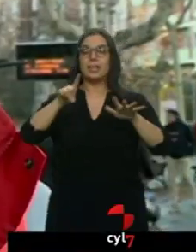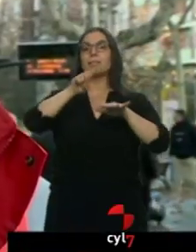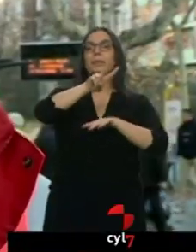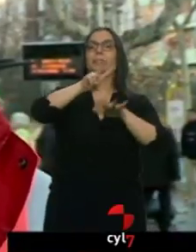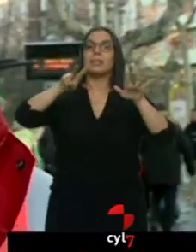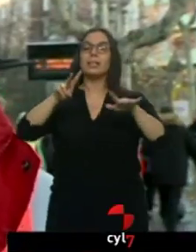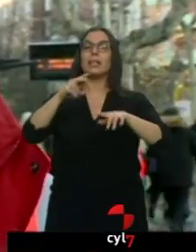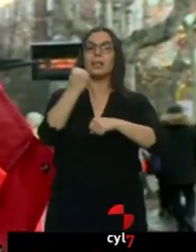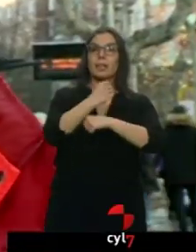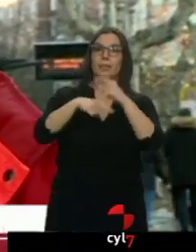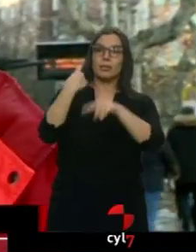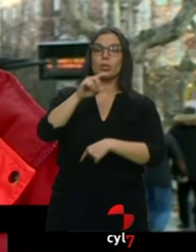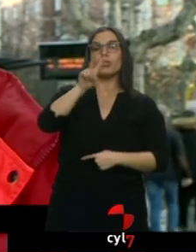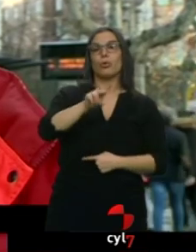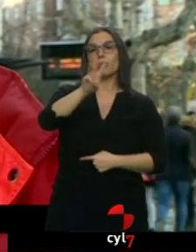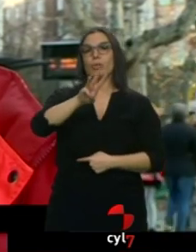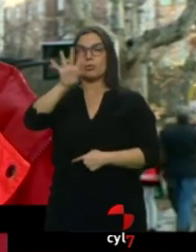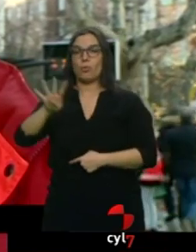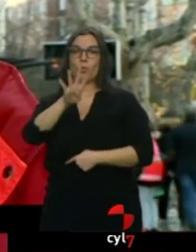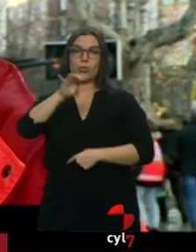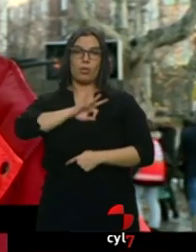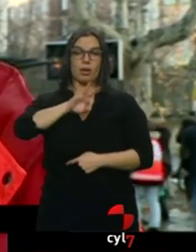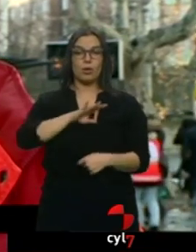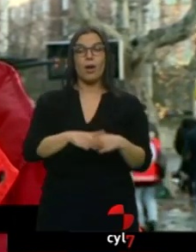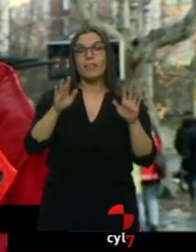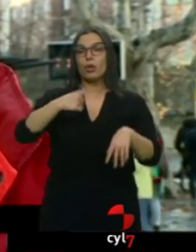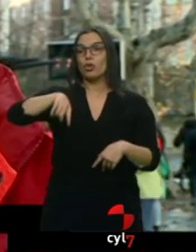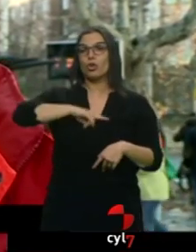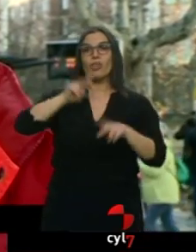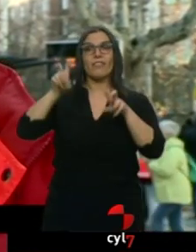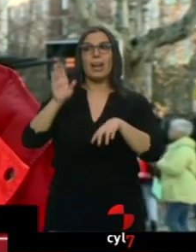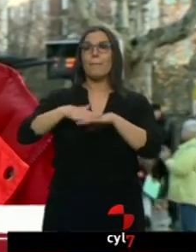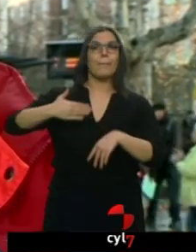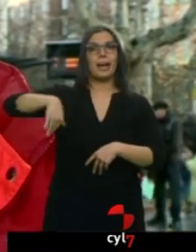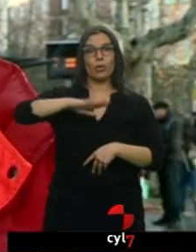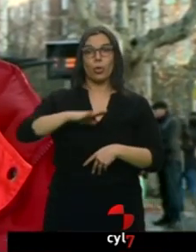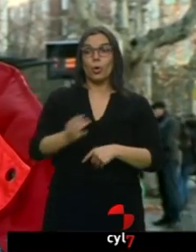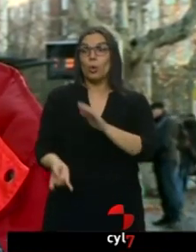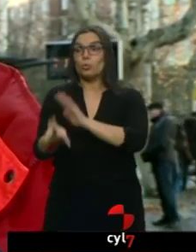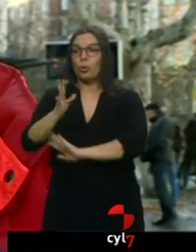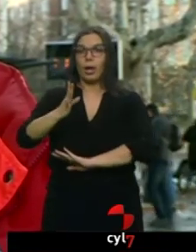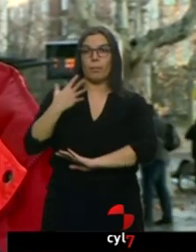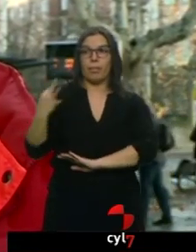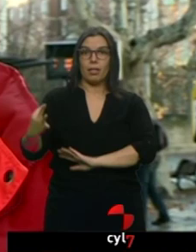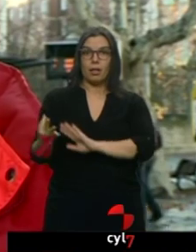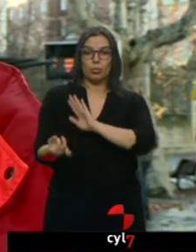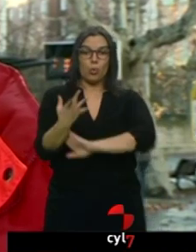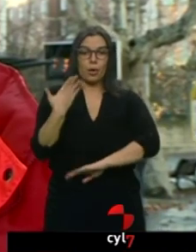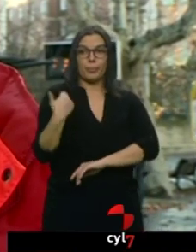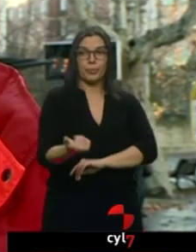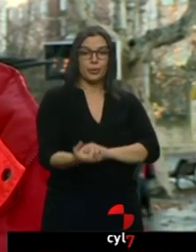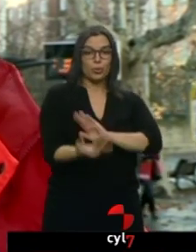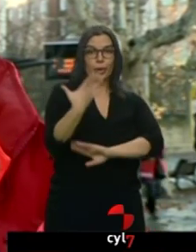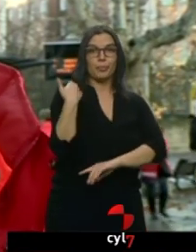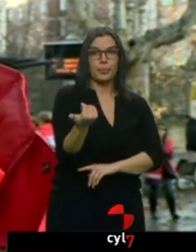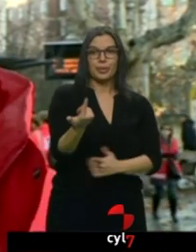Nos tienen de chicos para todo, para que estemos disponibles a todo lo que pueda surgir. Eso implica una falta de conciliación familiar. De un día para